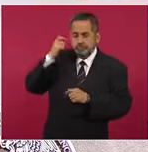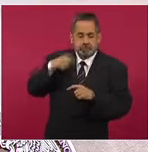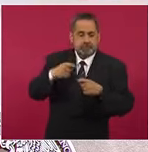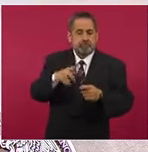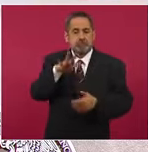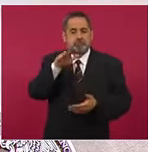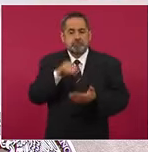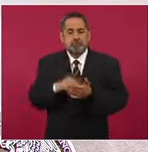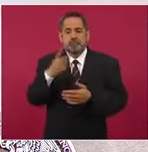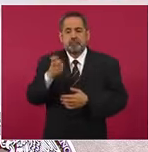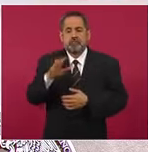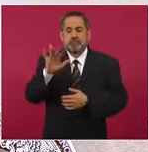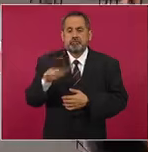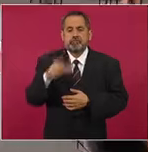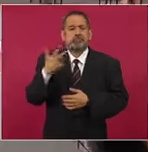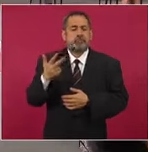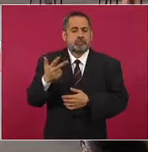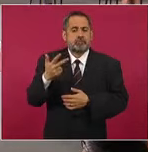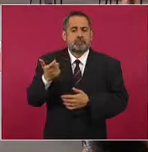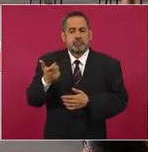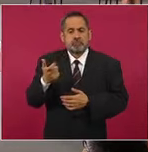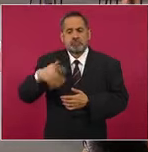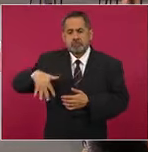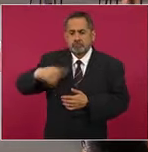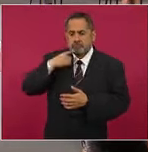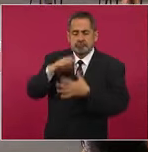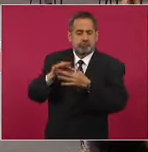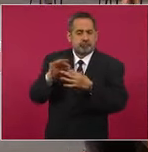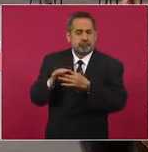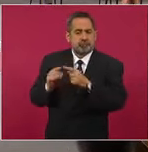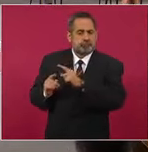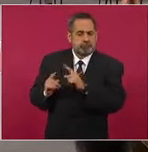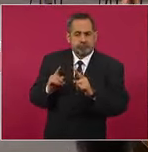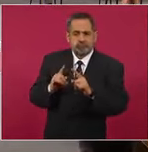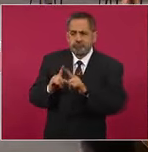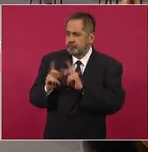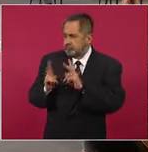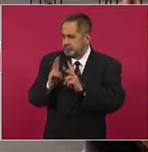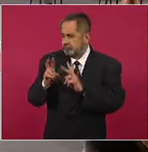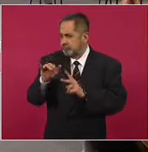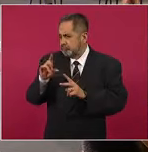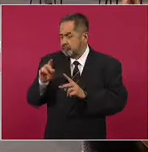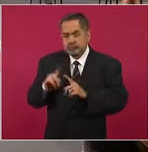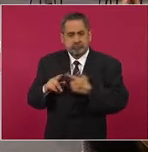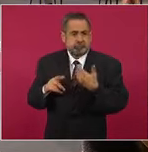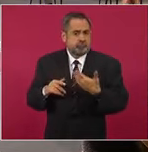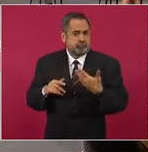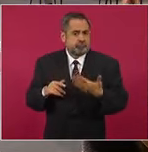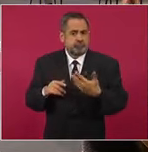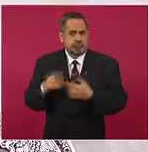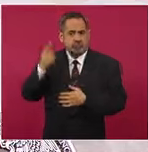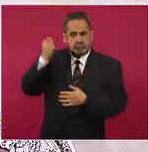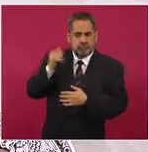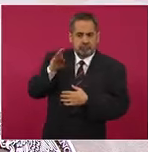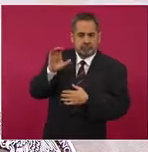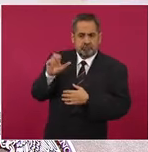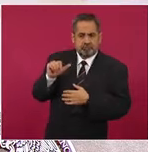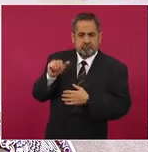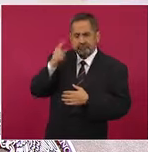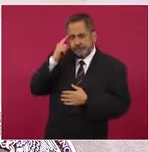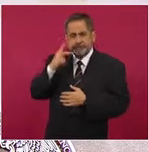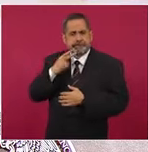258, que como bien mencioné ahorita con Ricardo Sheffield, es una beca que cubre